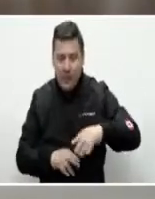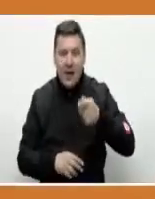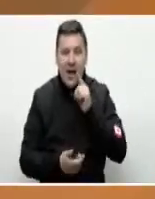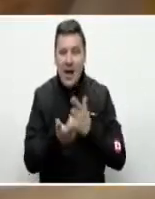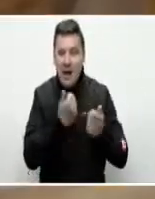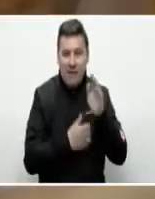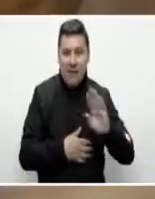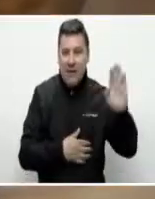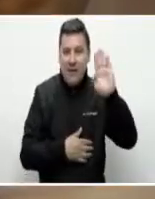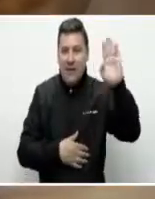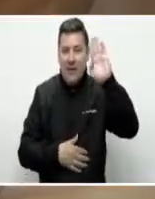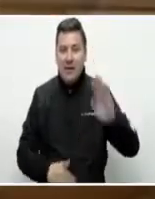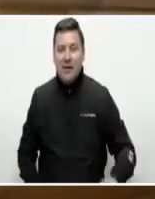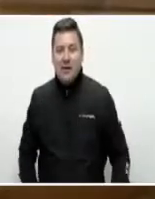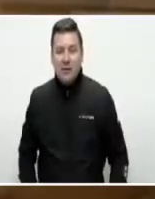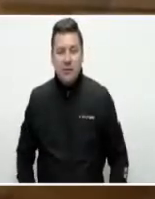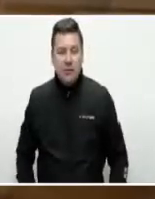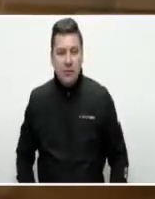cafetero.